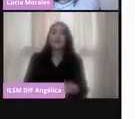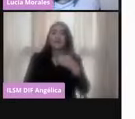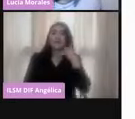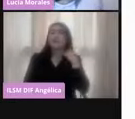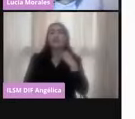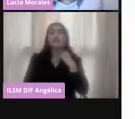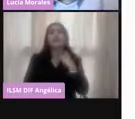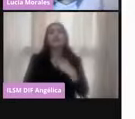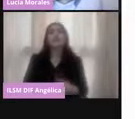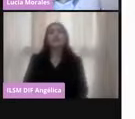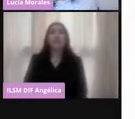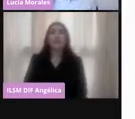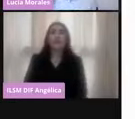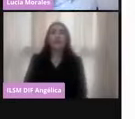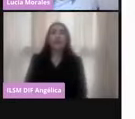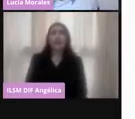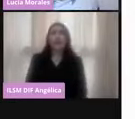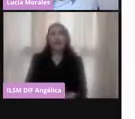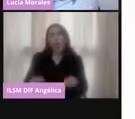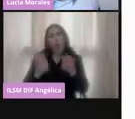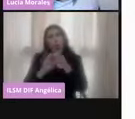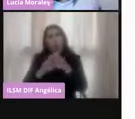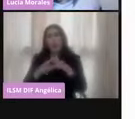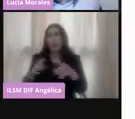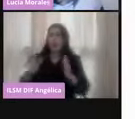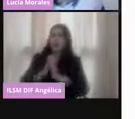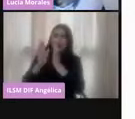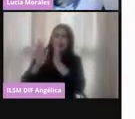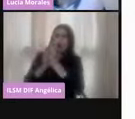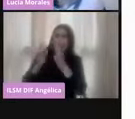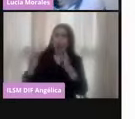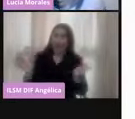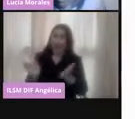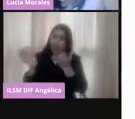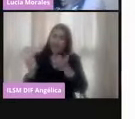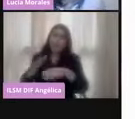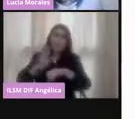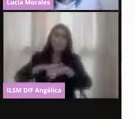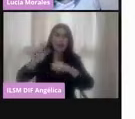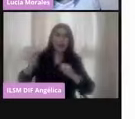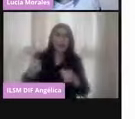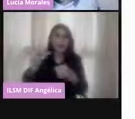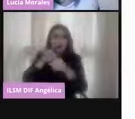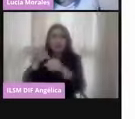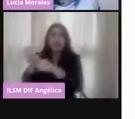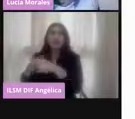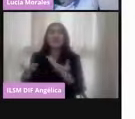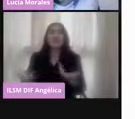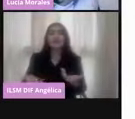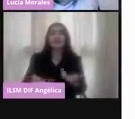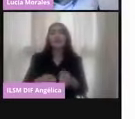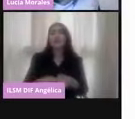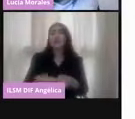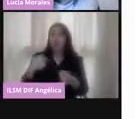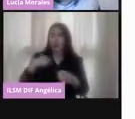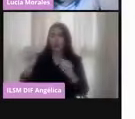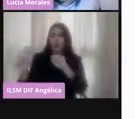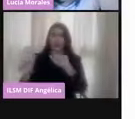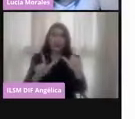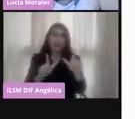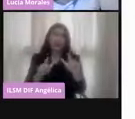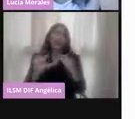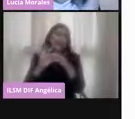¿Hay manera de incentivar la participación? Sí, mediante la adquisición de experiencias políticas y vidas. Les voy a compartir una experiencia